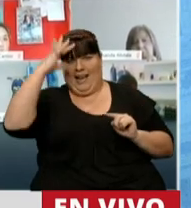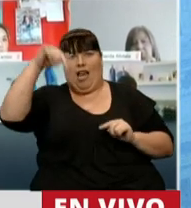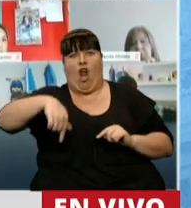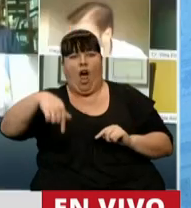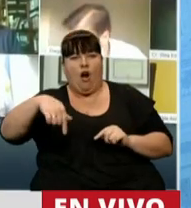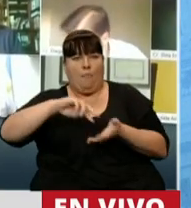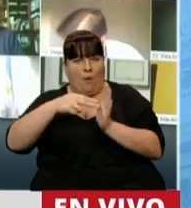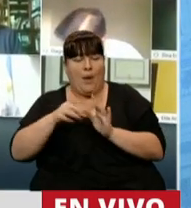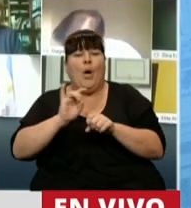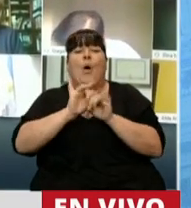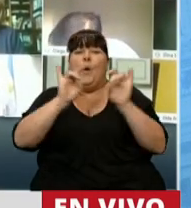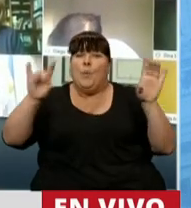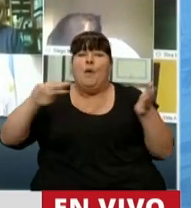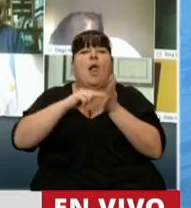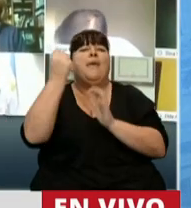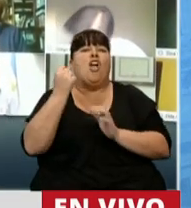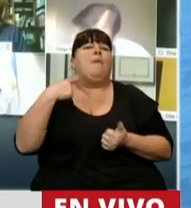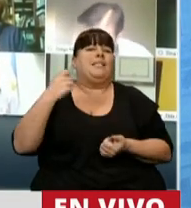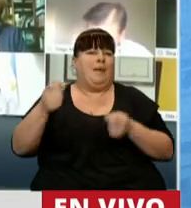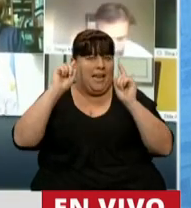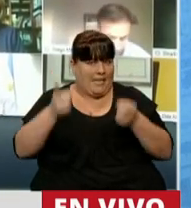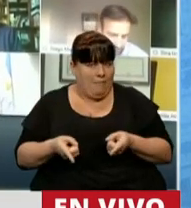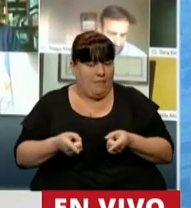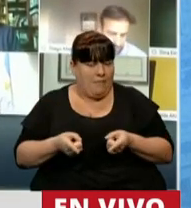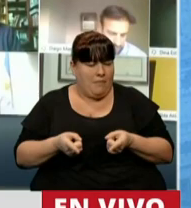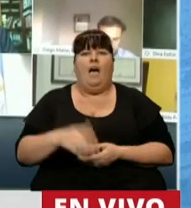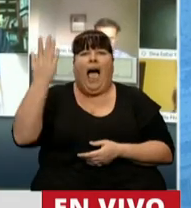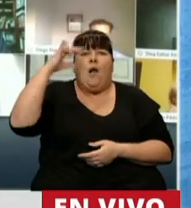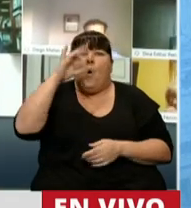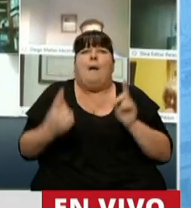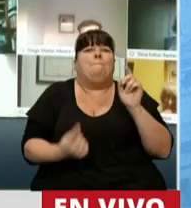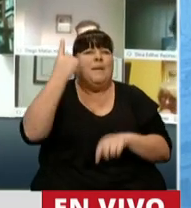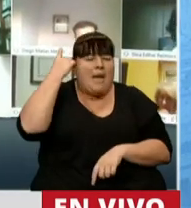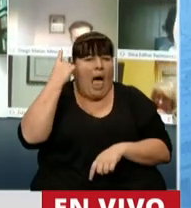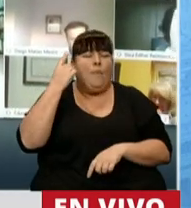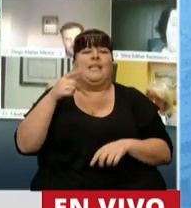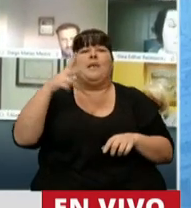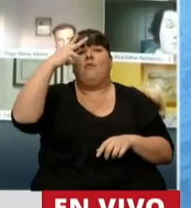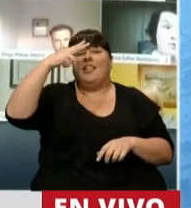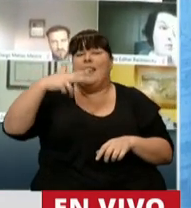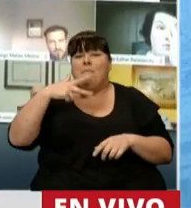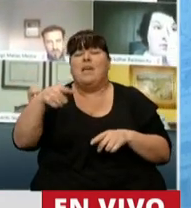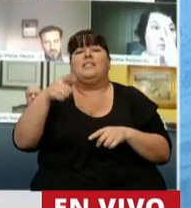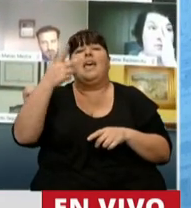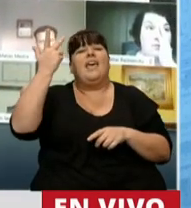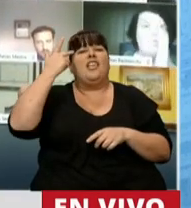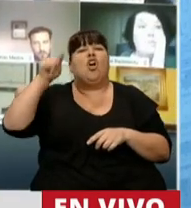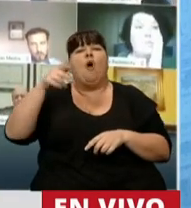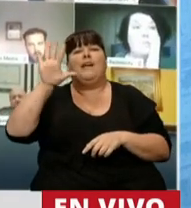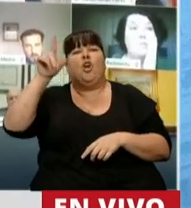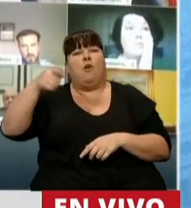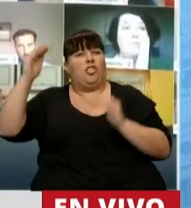El virus asesta a la economía española un golpe sin precedentes con una caída trimestral del 18